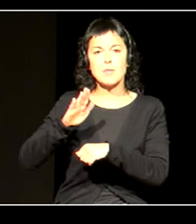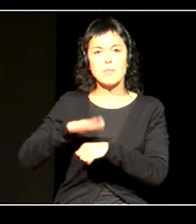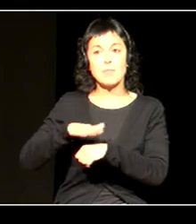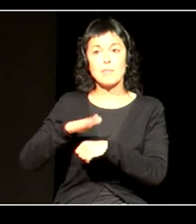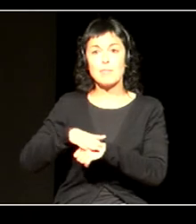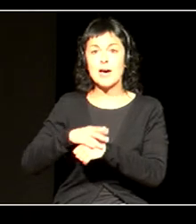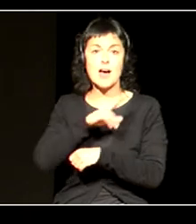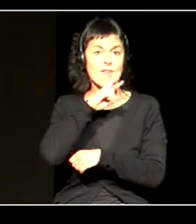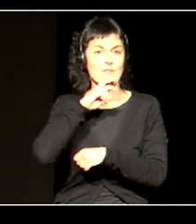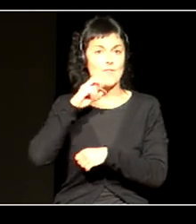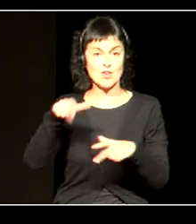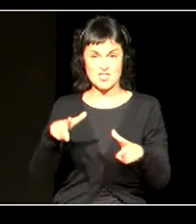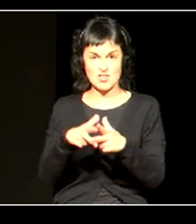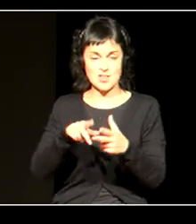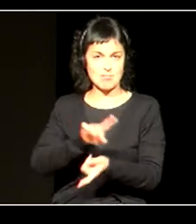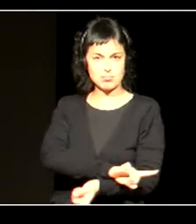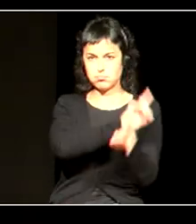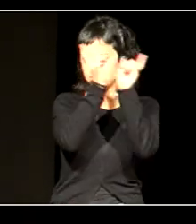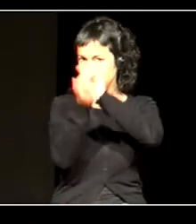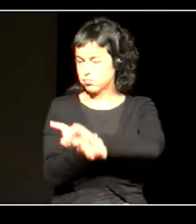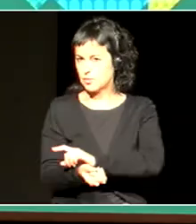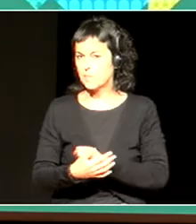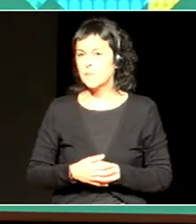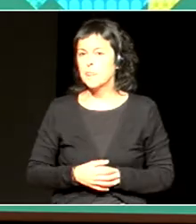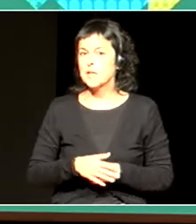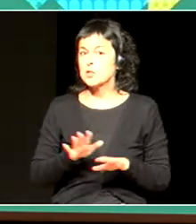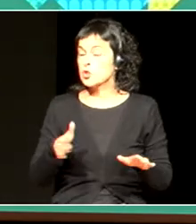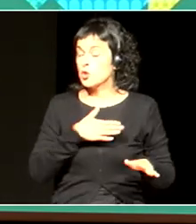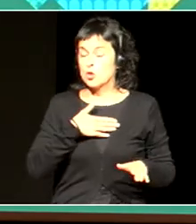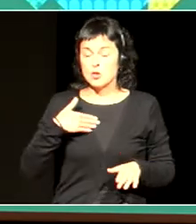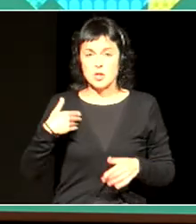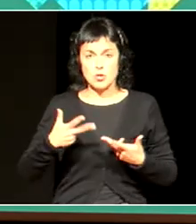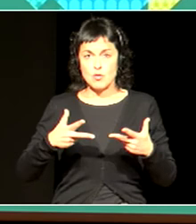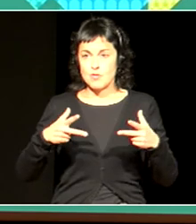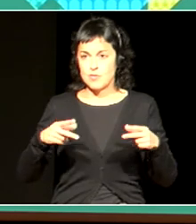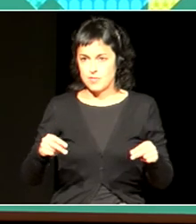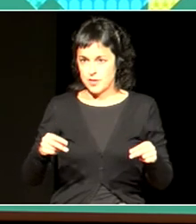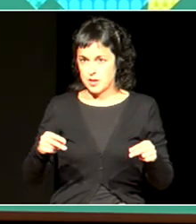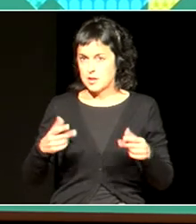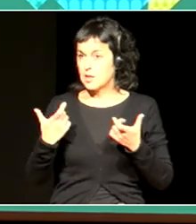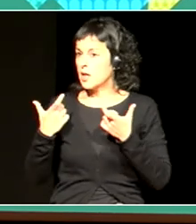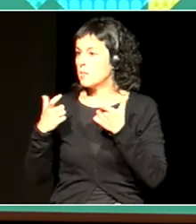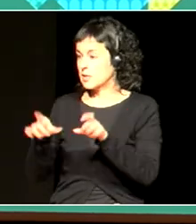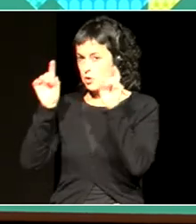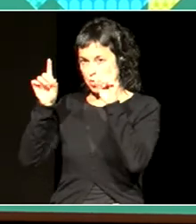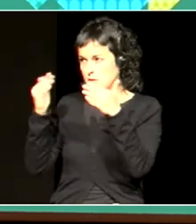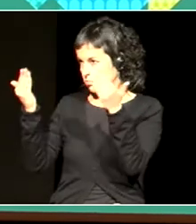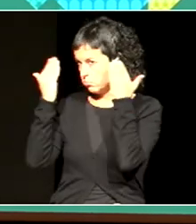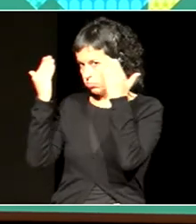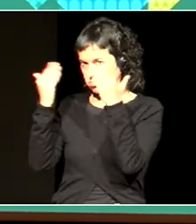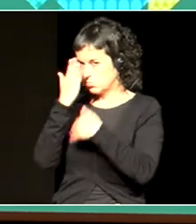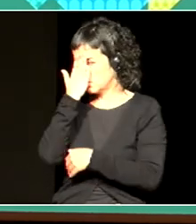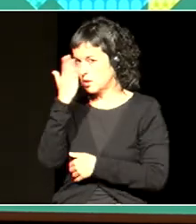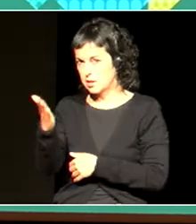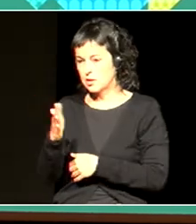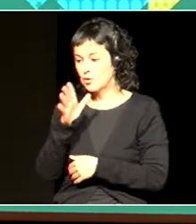cambio de valores en nuestra sociedad. Sin más, quiero terminar felicitando sinceramente al Departamento de Educación por este